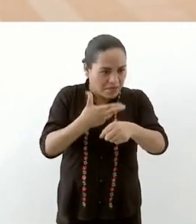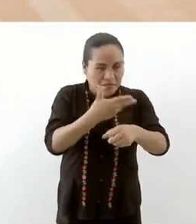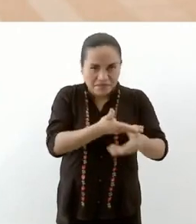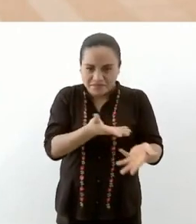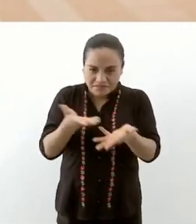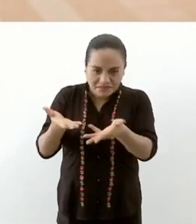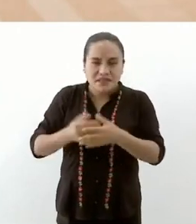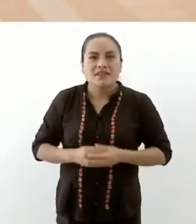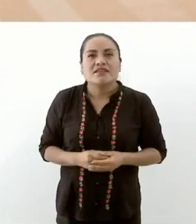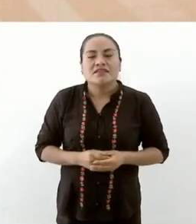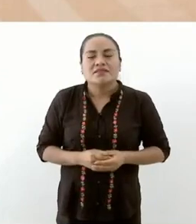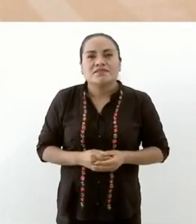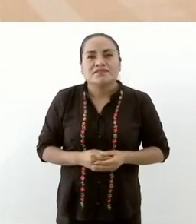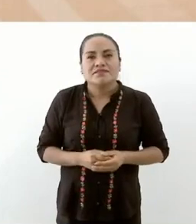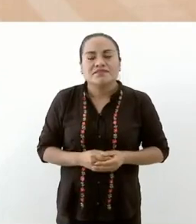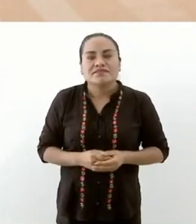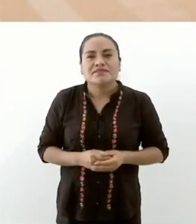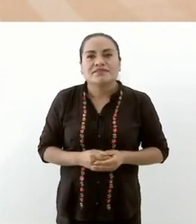con ustedes